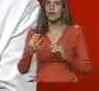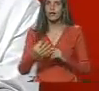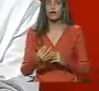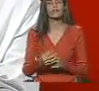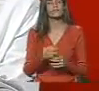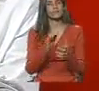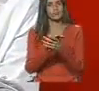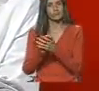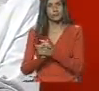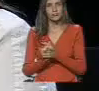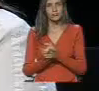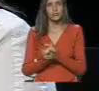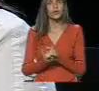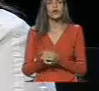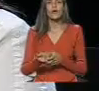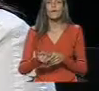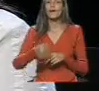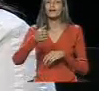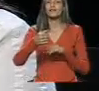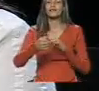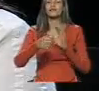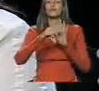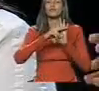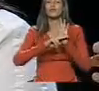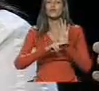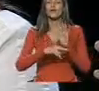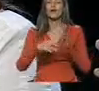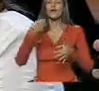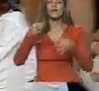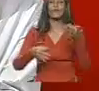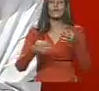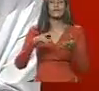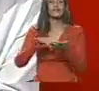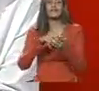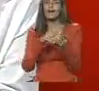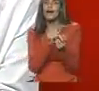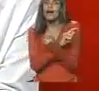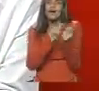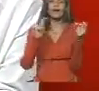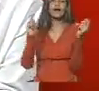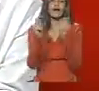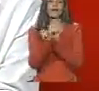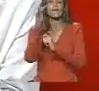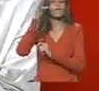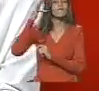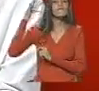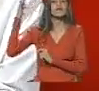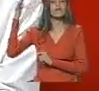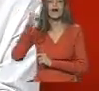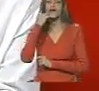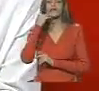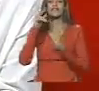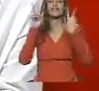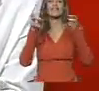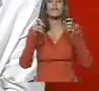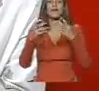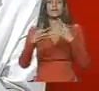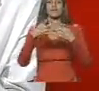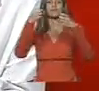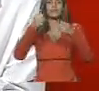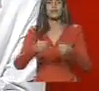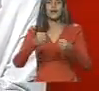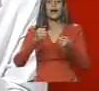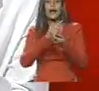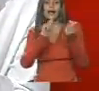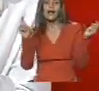compatriota de Ayel Ixa, más allá de una norma jurídica, es un cambio de filosofía en lo que es el tema penitenciario, es un cambio